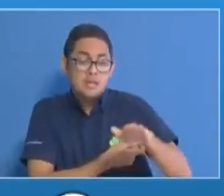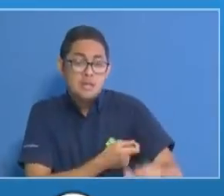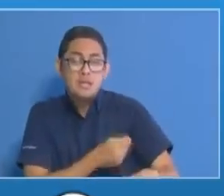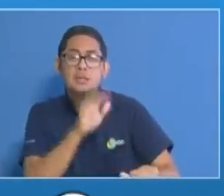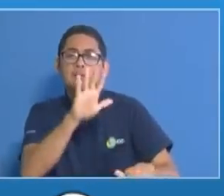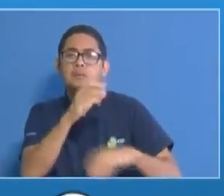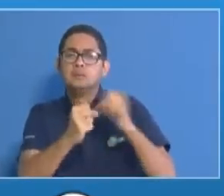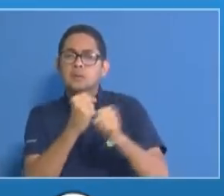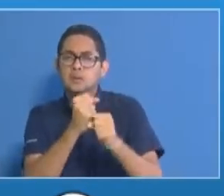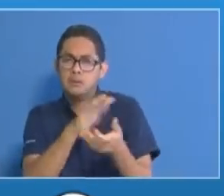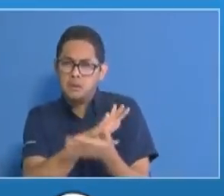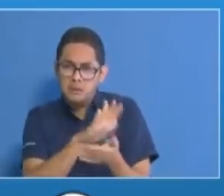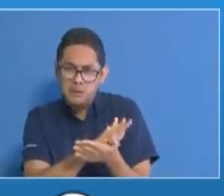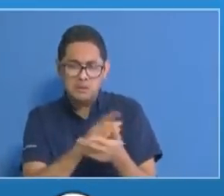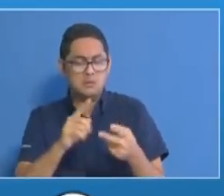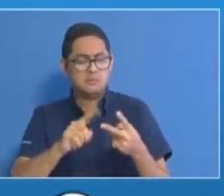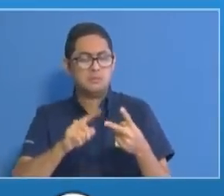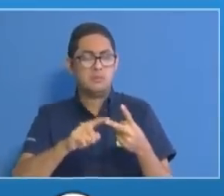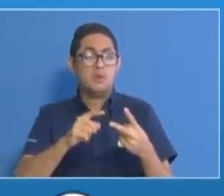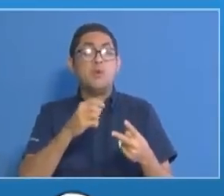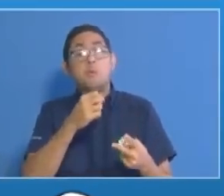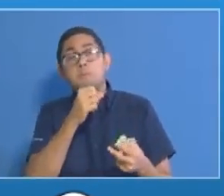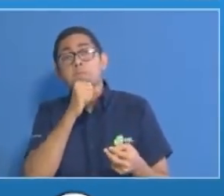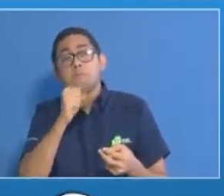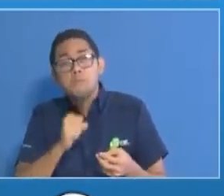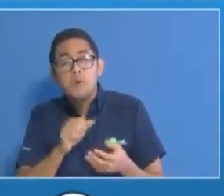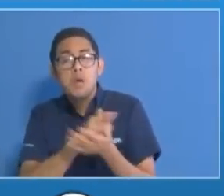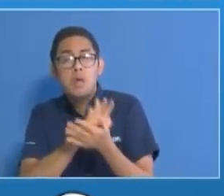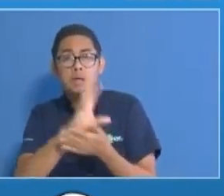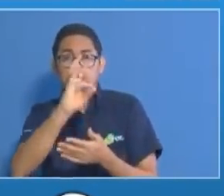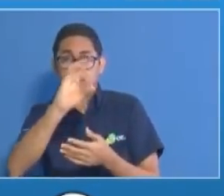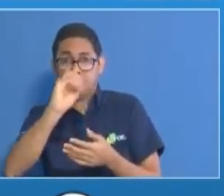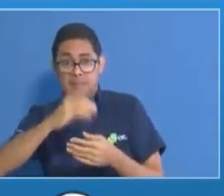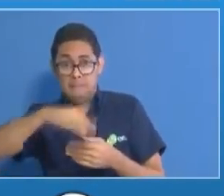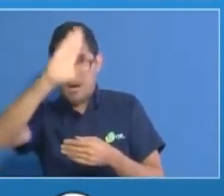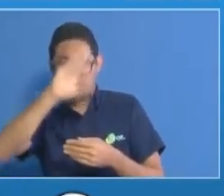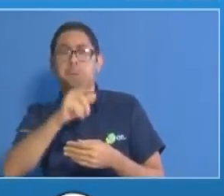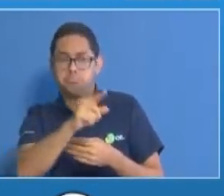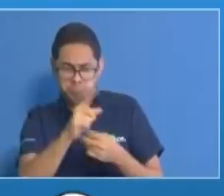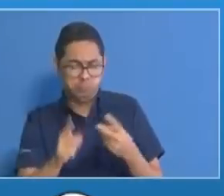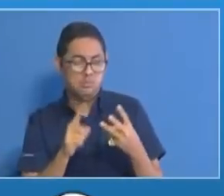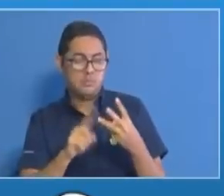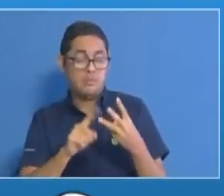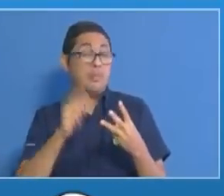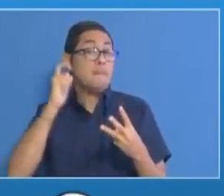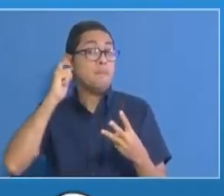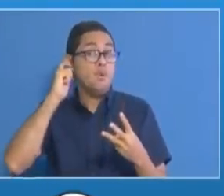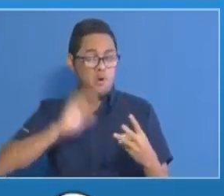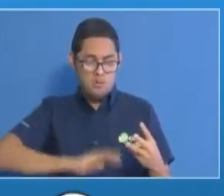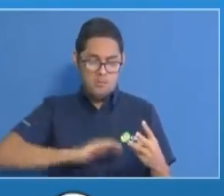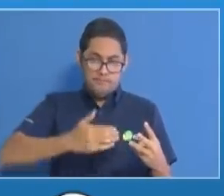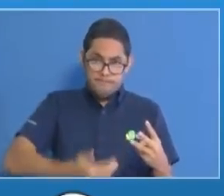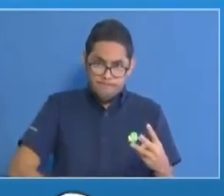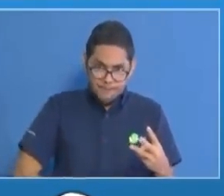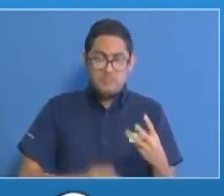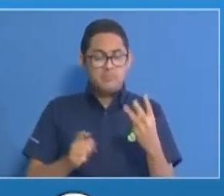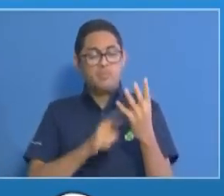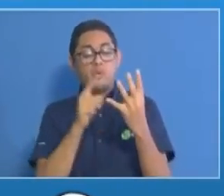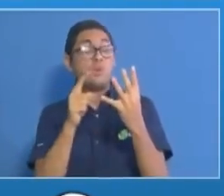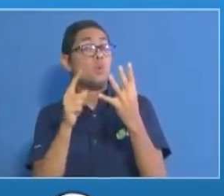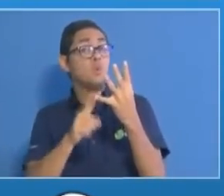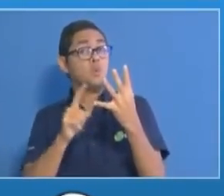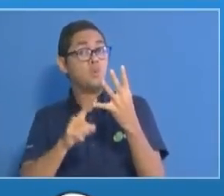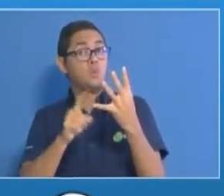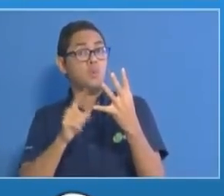mayores de 60, mujeres embarazadas y pacientes con enfermedades crónicas. Uno de los programas que